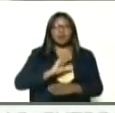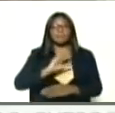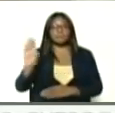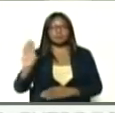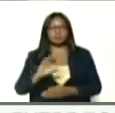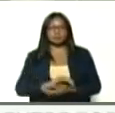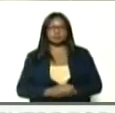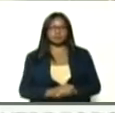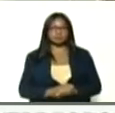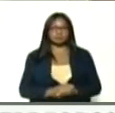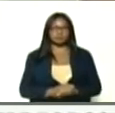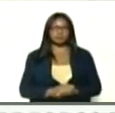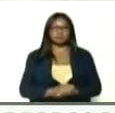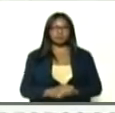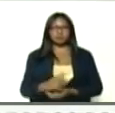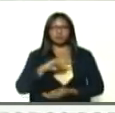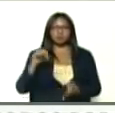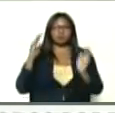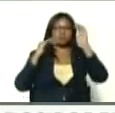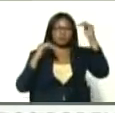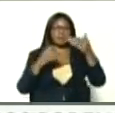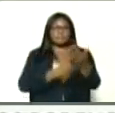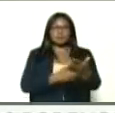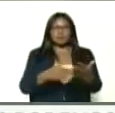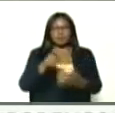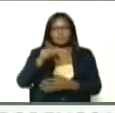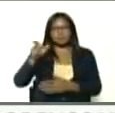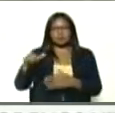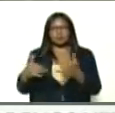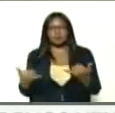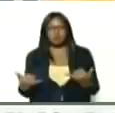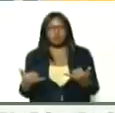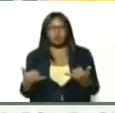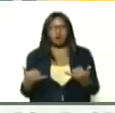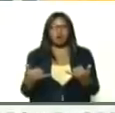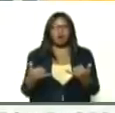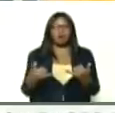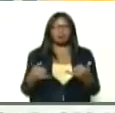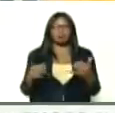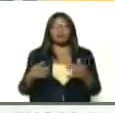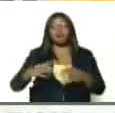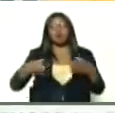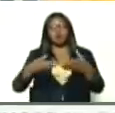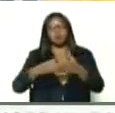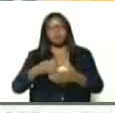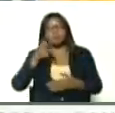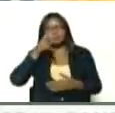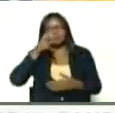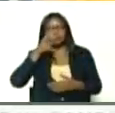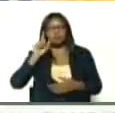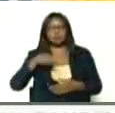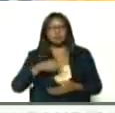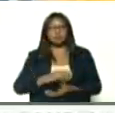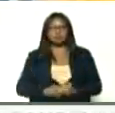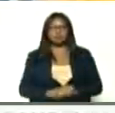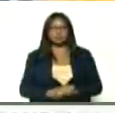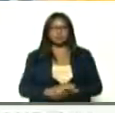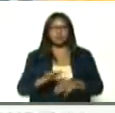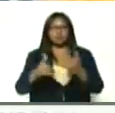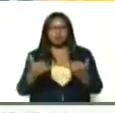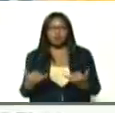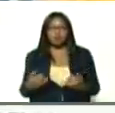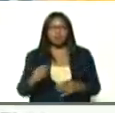y hemos atendido, a miles, de funcionarios, y funcionarias, de los cuerpos, de seguridad, del estado,